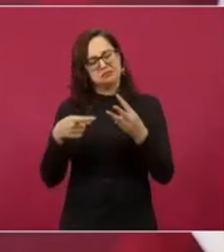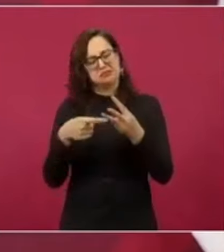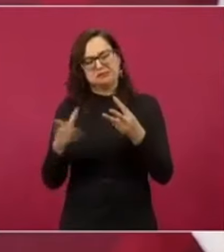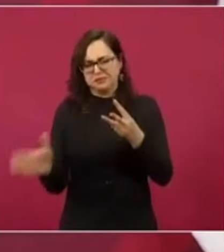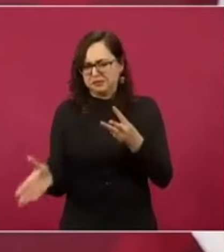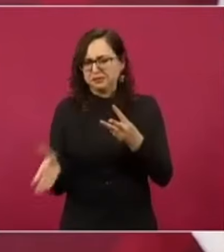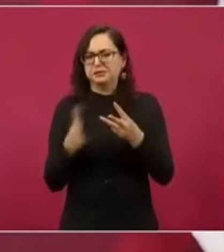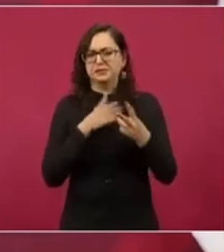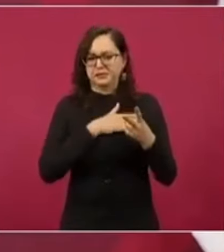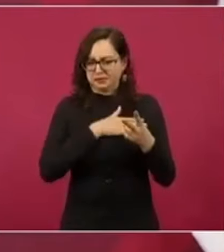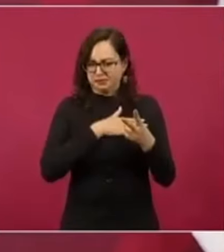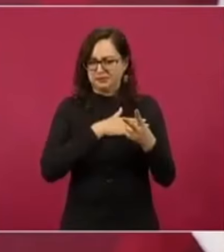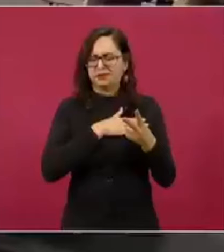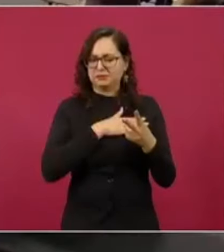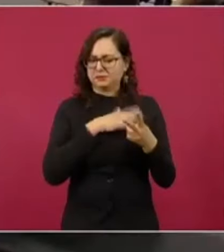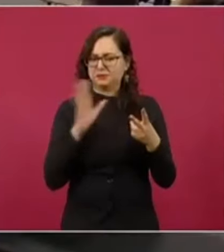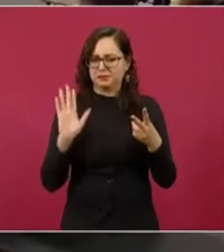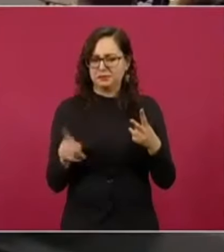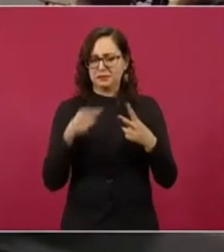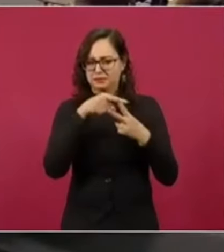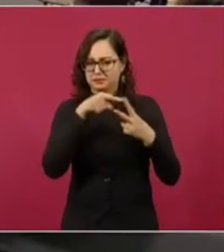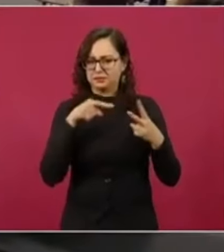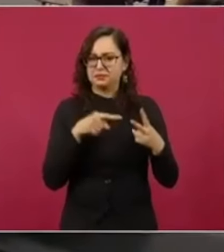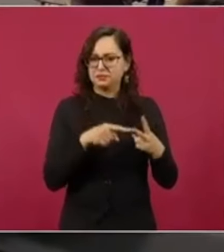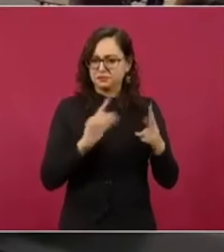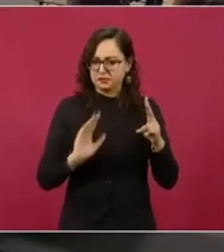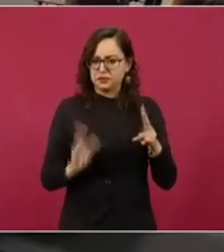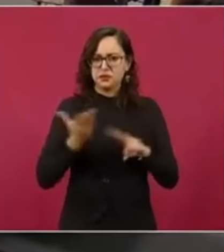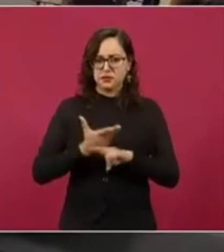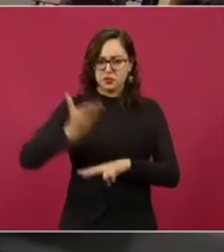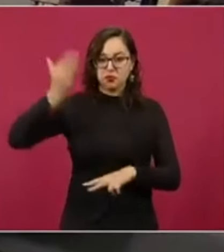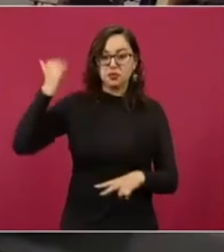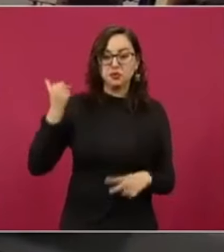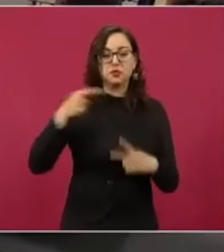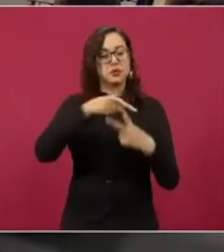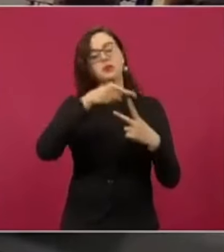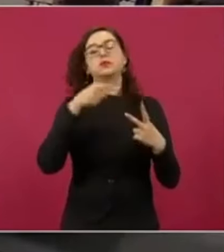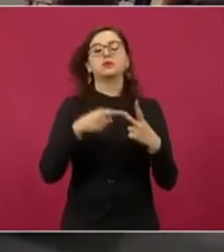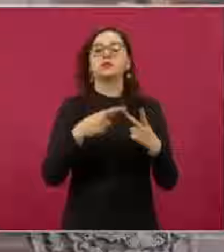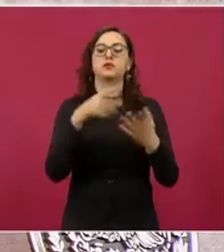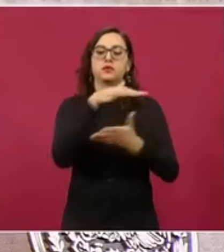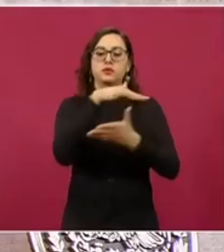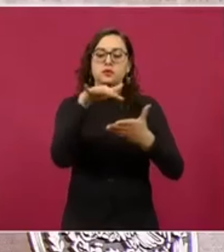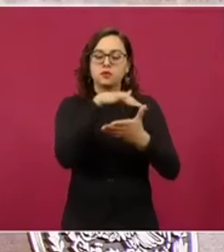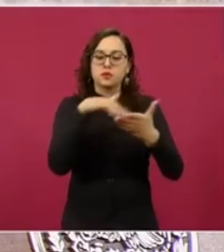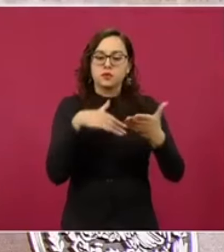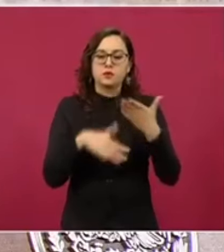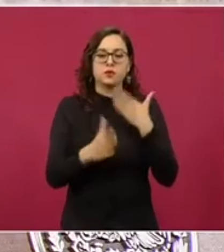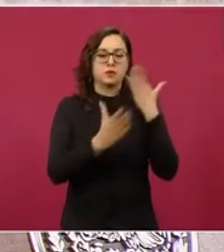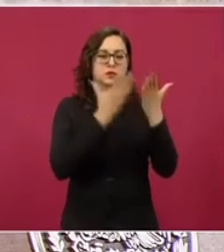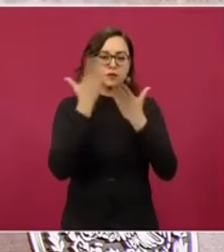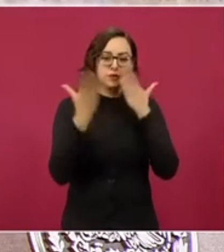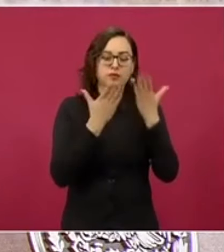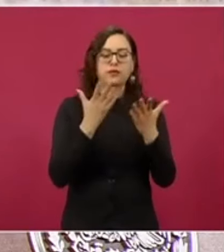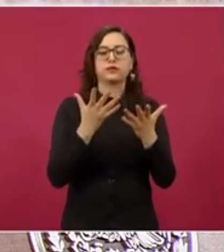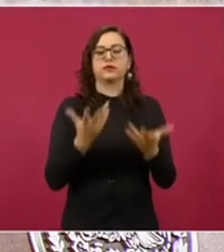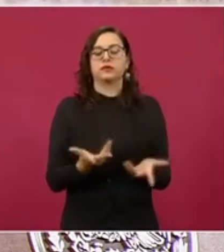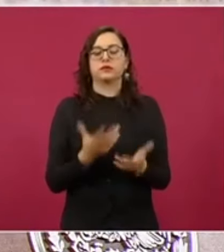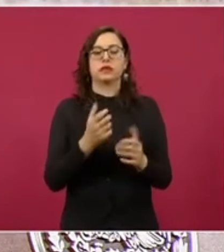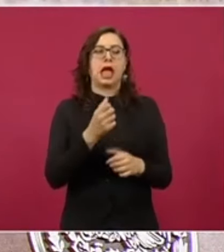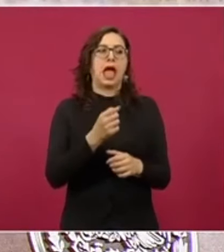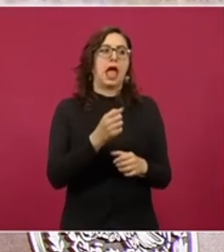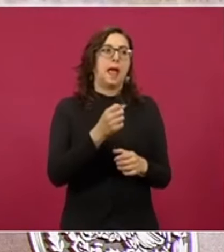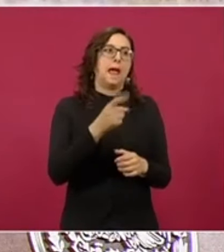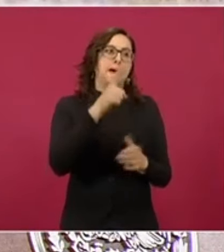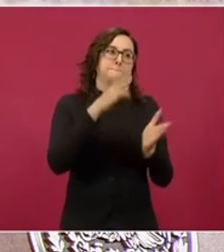aparte, pensemos en este plan de 1906.